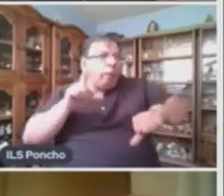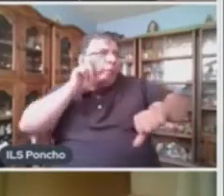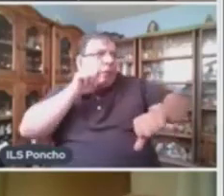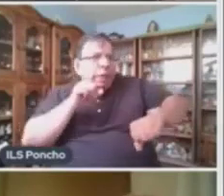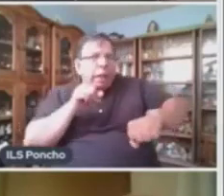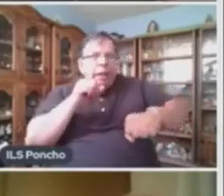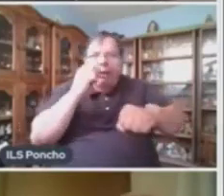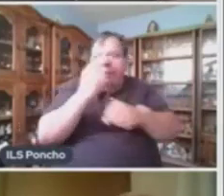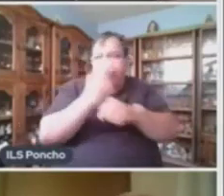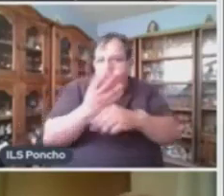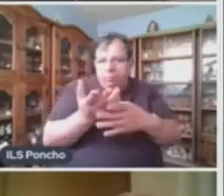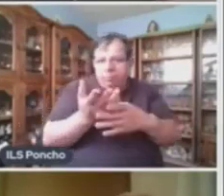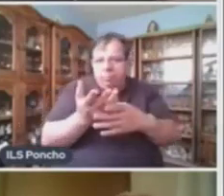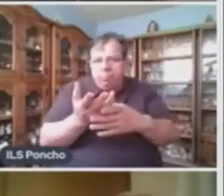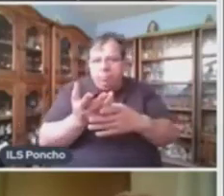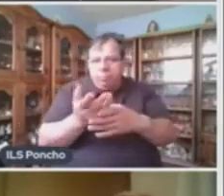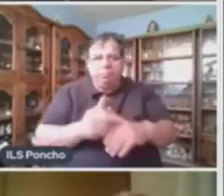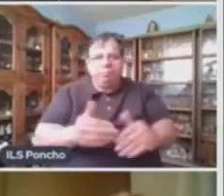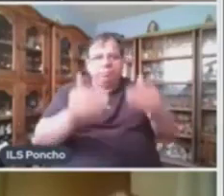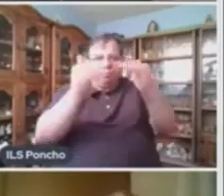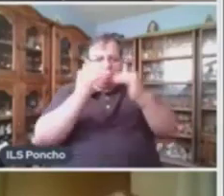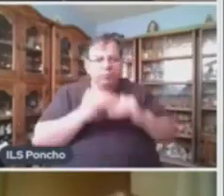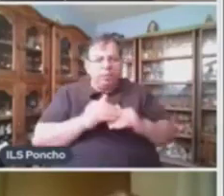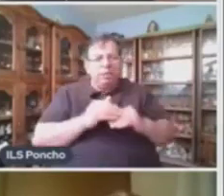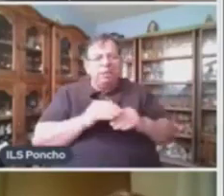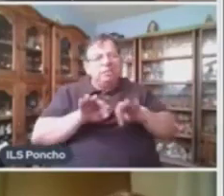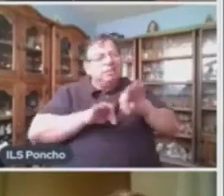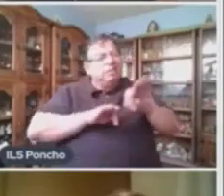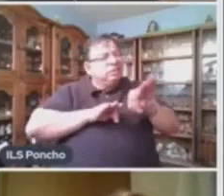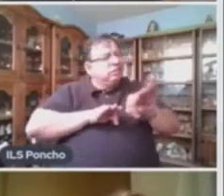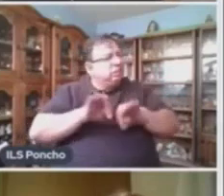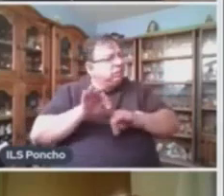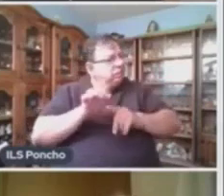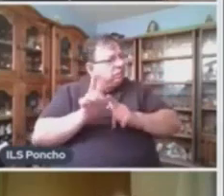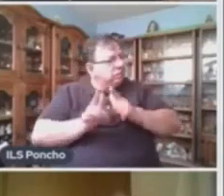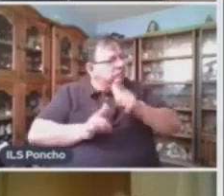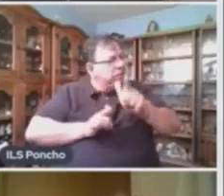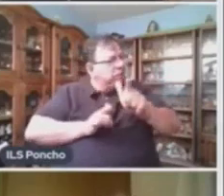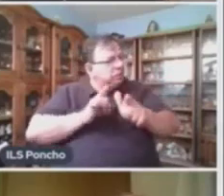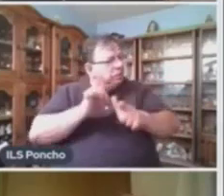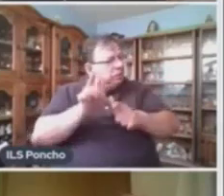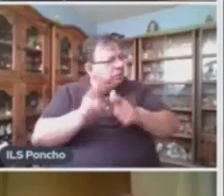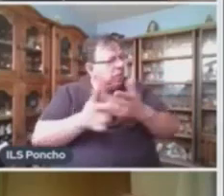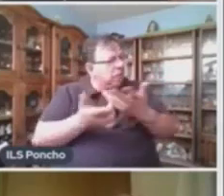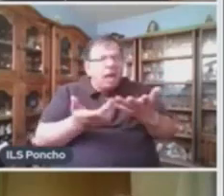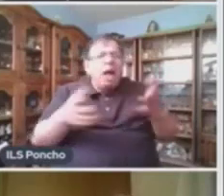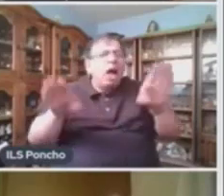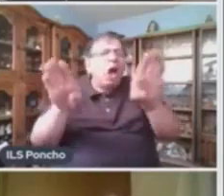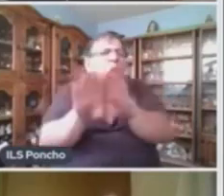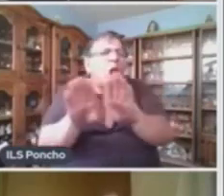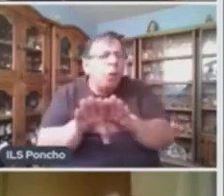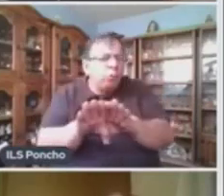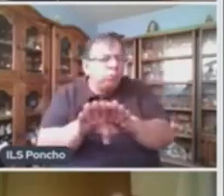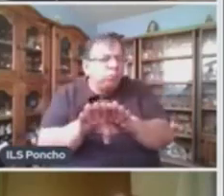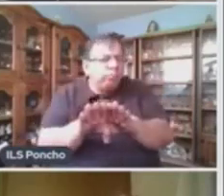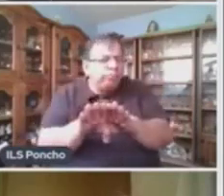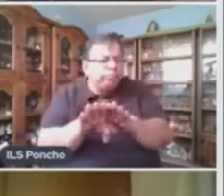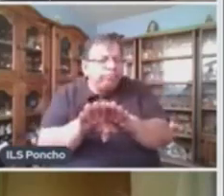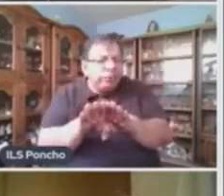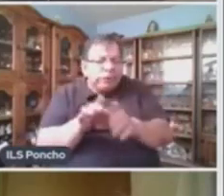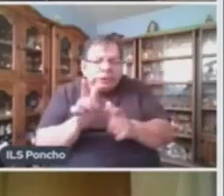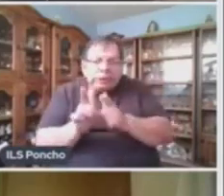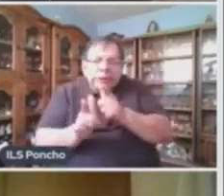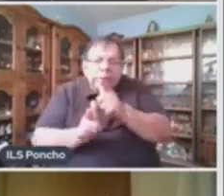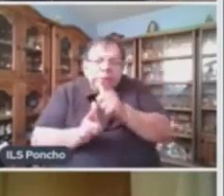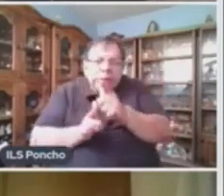Realizó el trabajo Muy lentamente Circunstancial de modo Aquí Es muy lentamente Pero